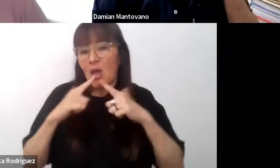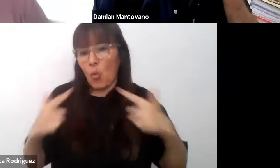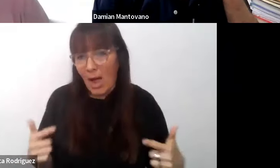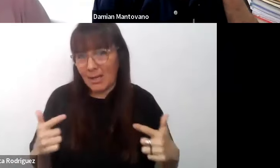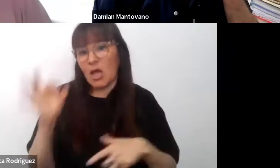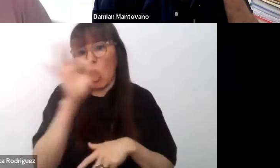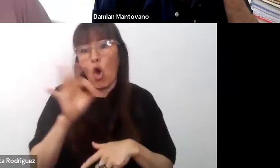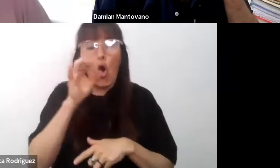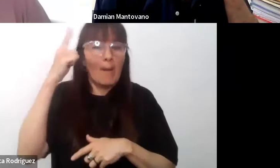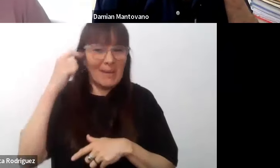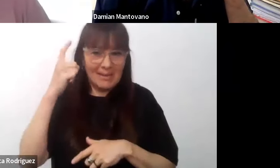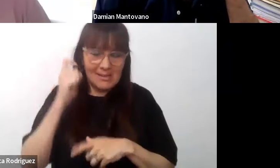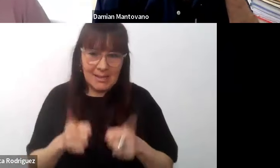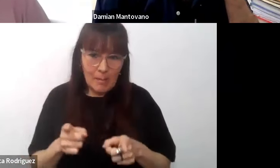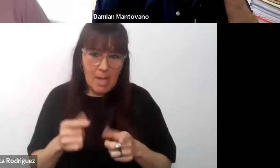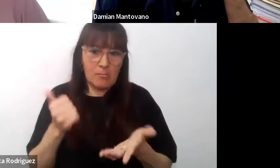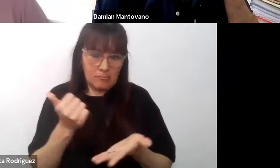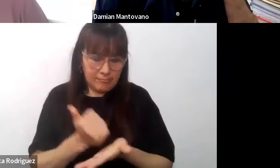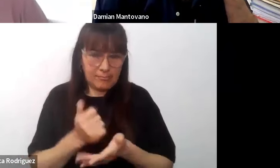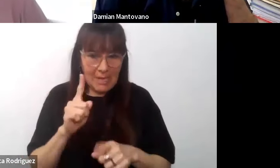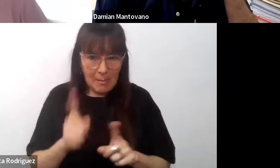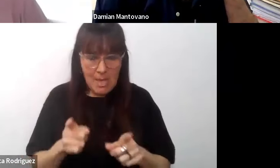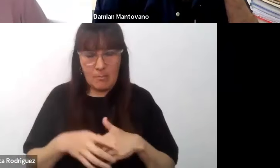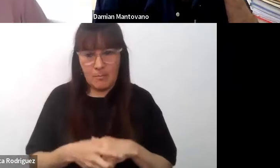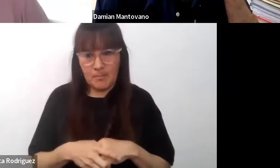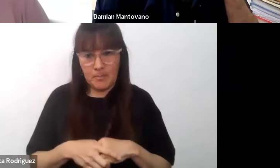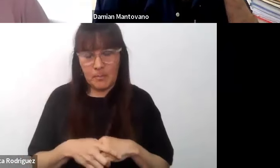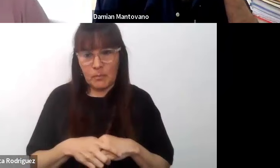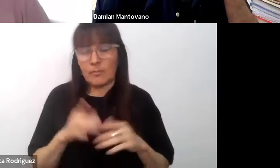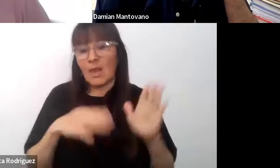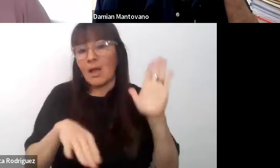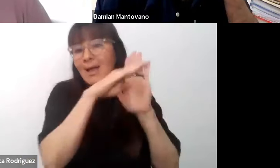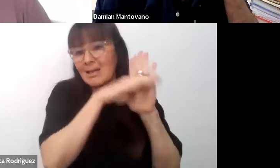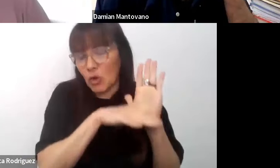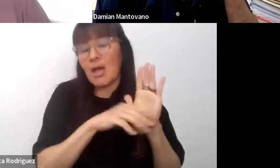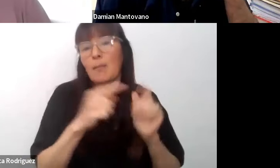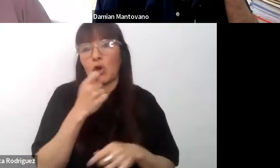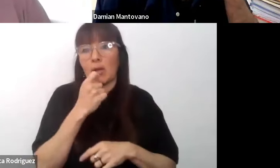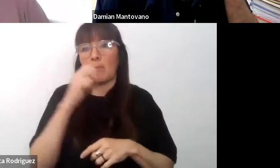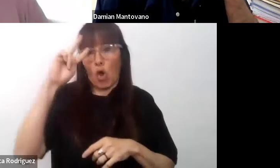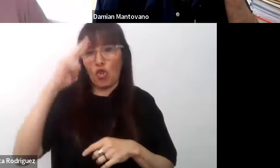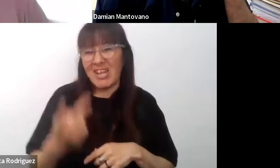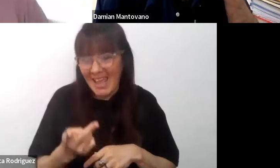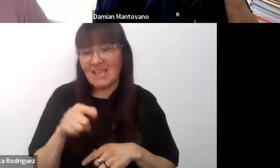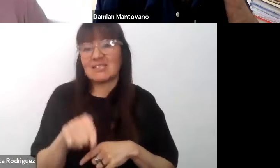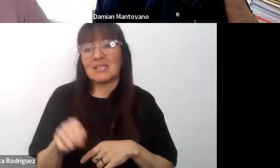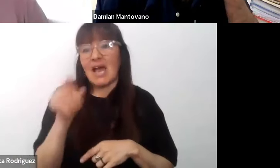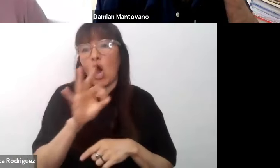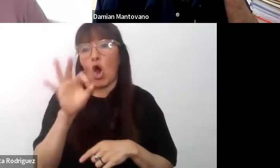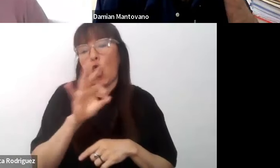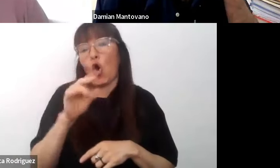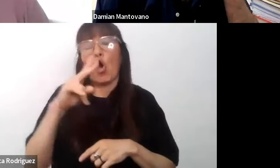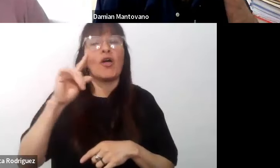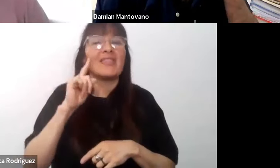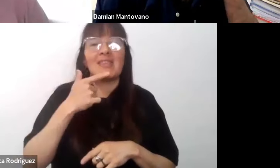aprendizaje y que entran en categorías como dislexia, dispraxia, que también pueden en ciertos